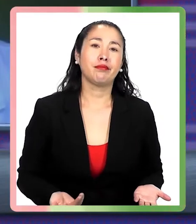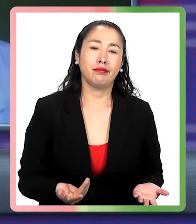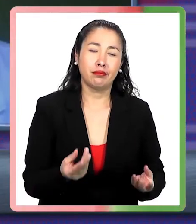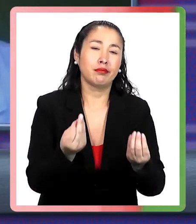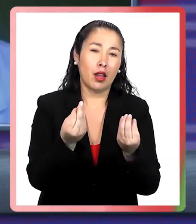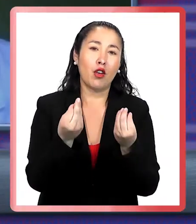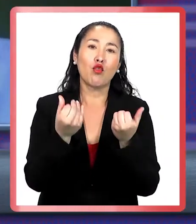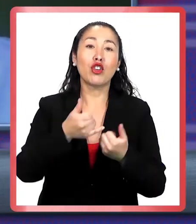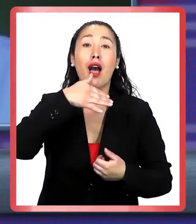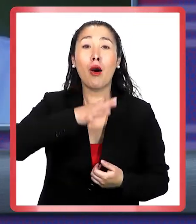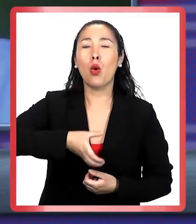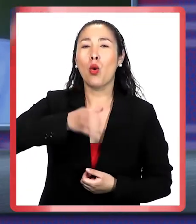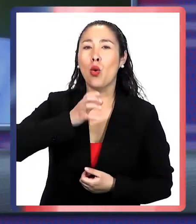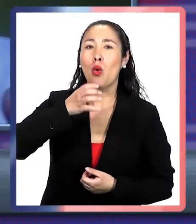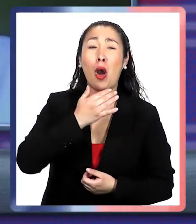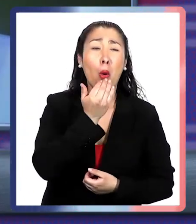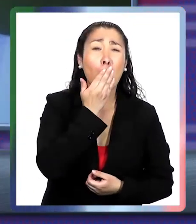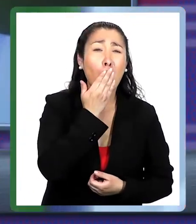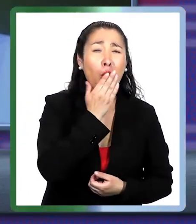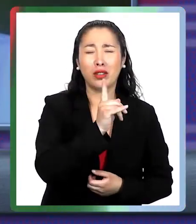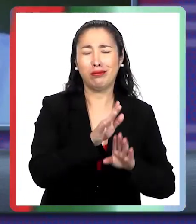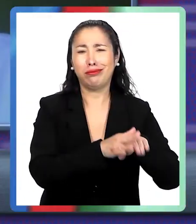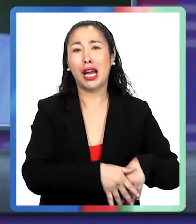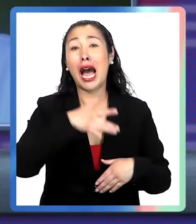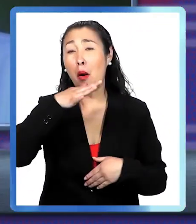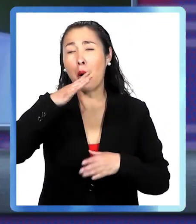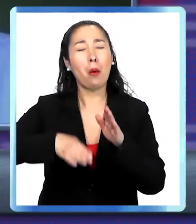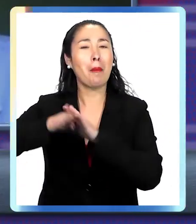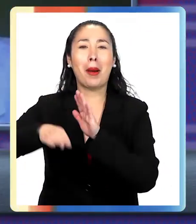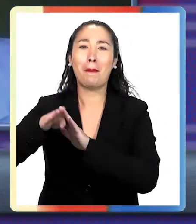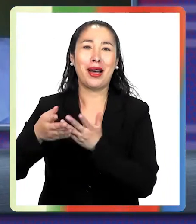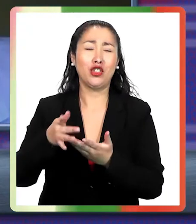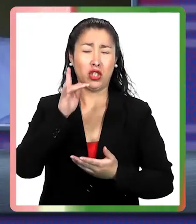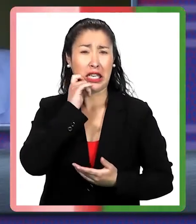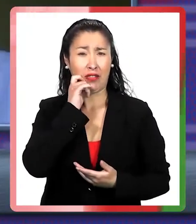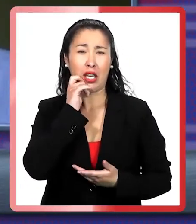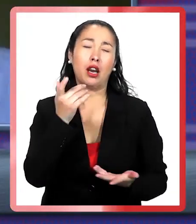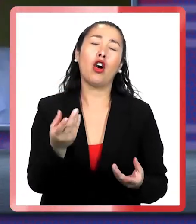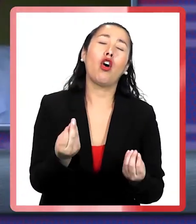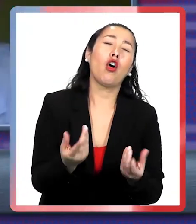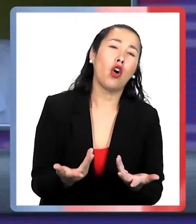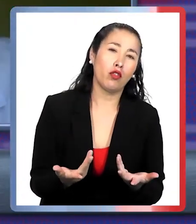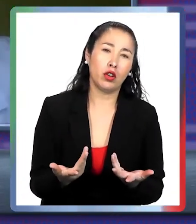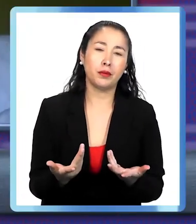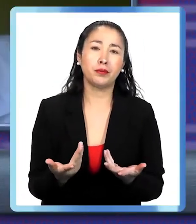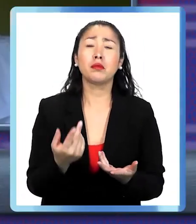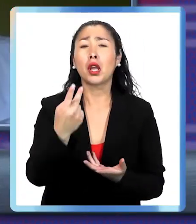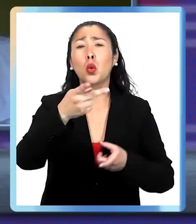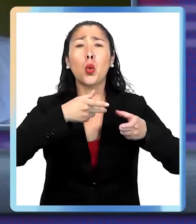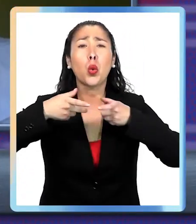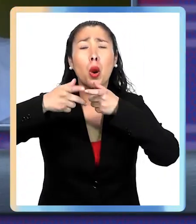Muy bueno tomar agua en vez de jugo, tomar agua más que ninguna otra cosa, eso no quiere decir, Raúl, por Dios, que